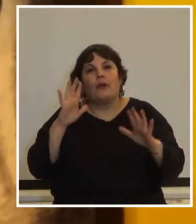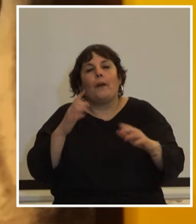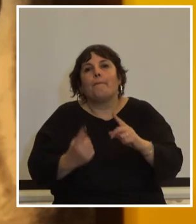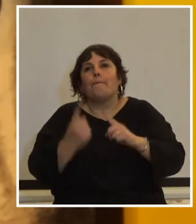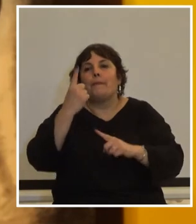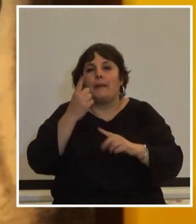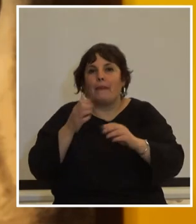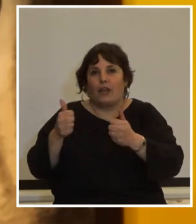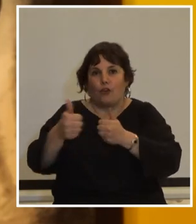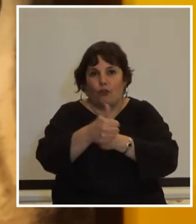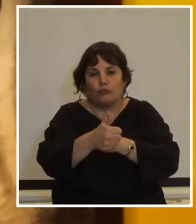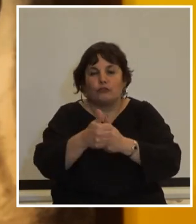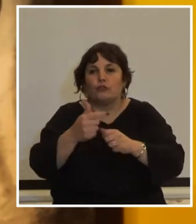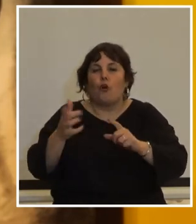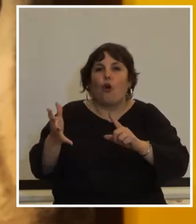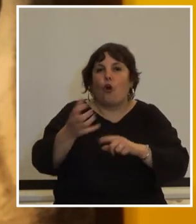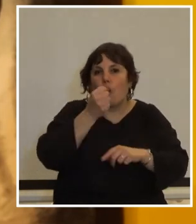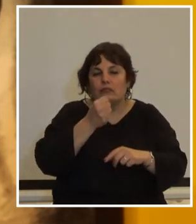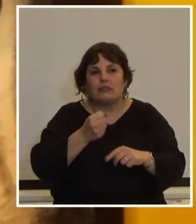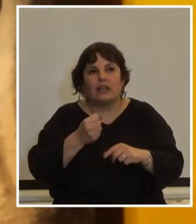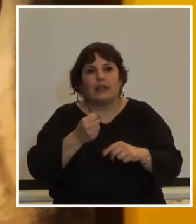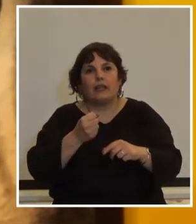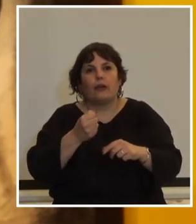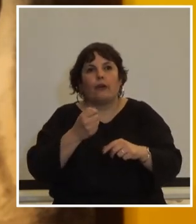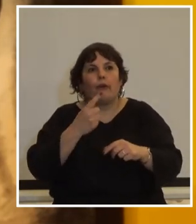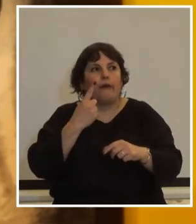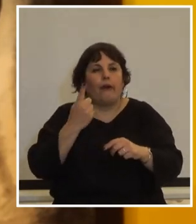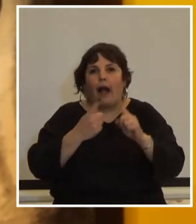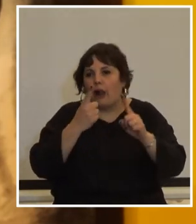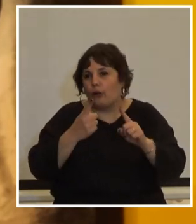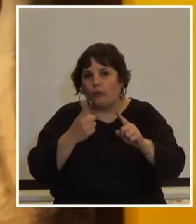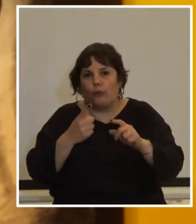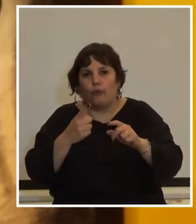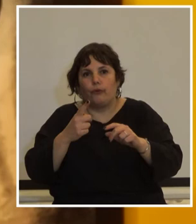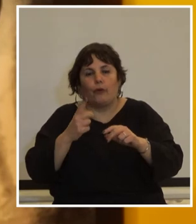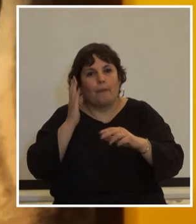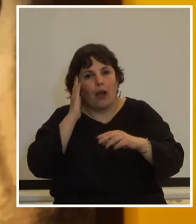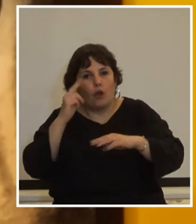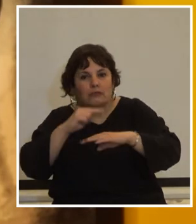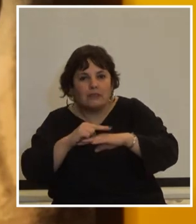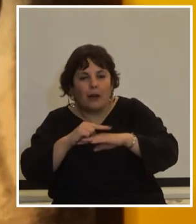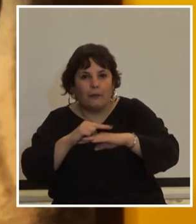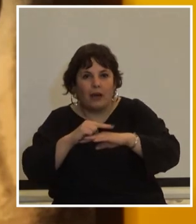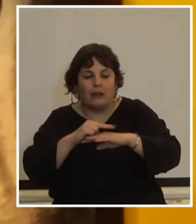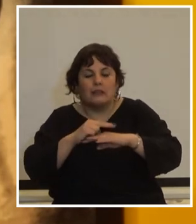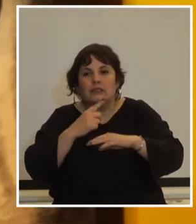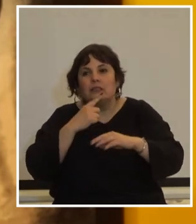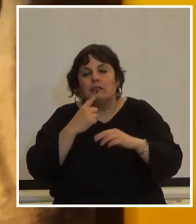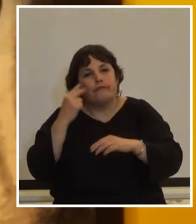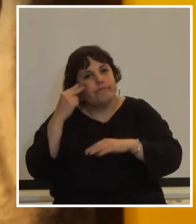primeros conseguí un par de bancos y me acostaba arriba de esos bancos y de